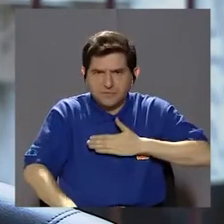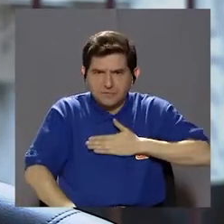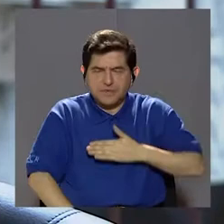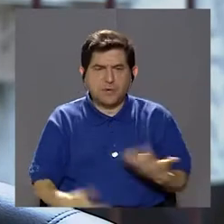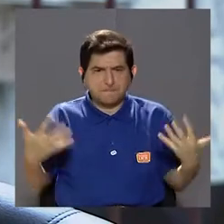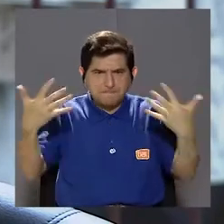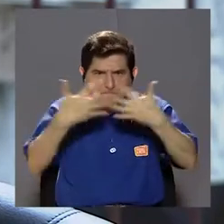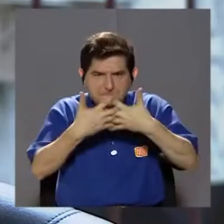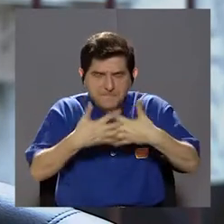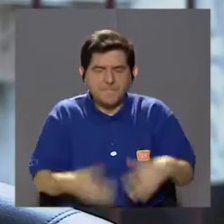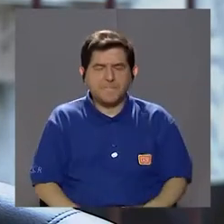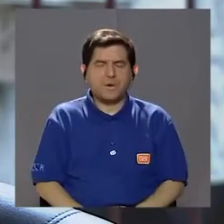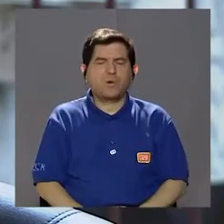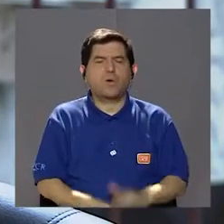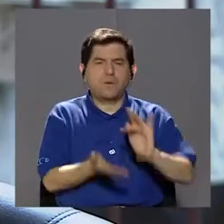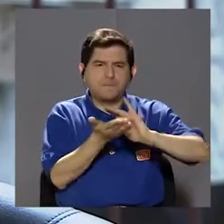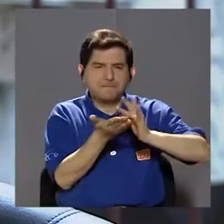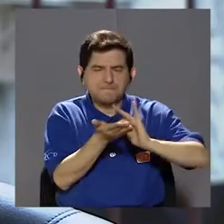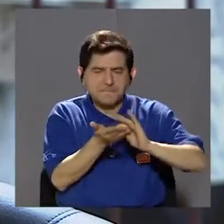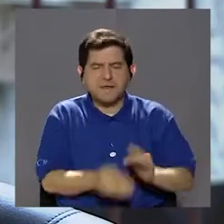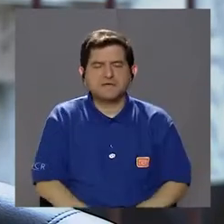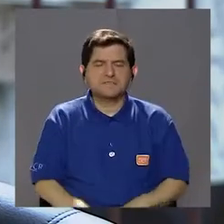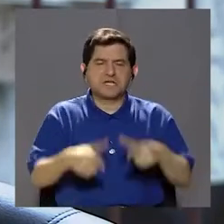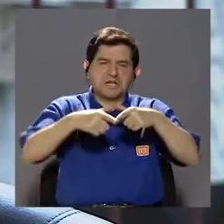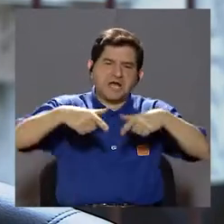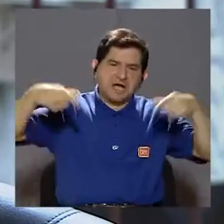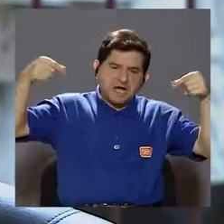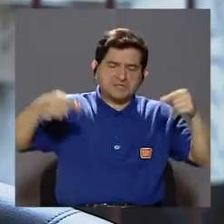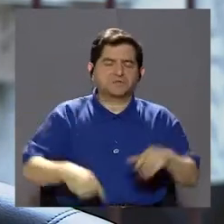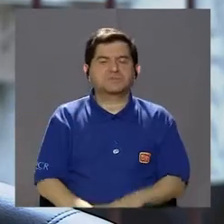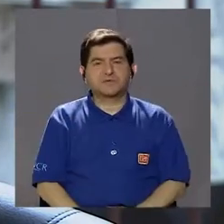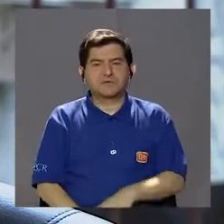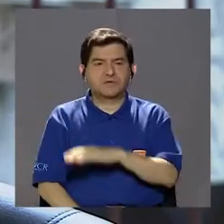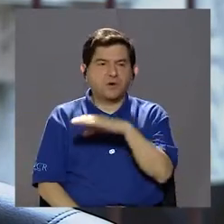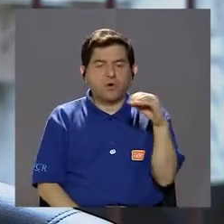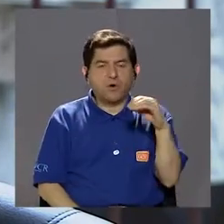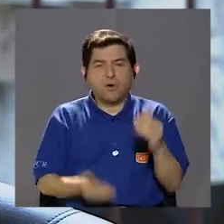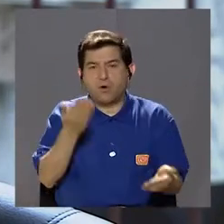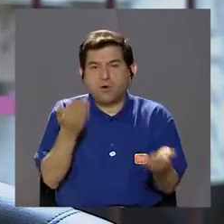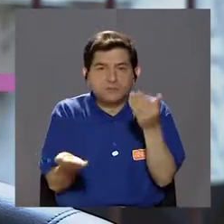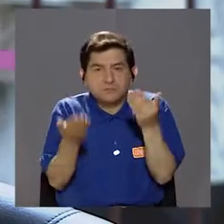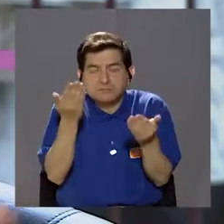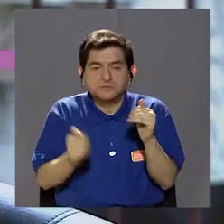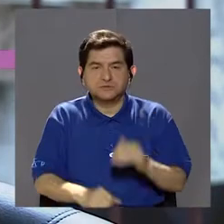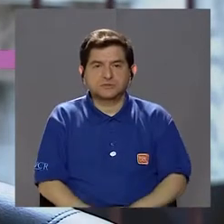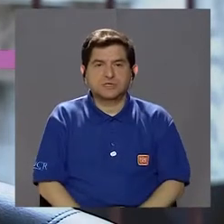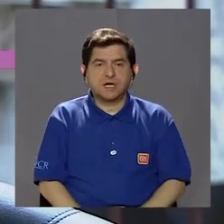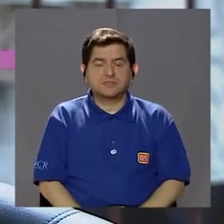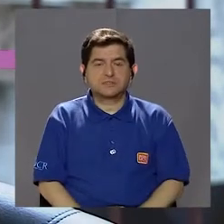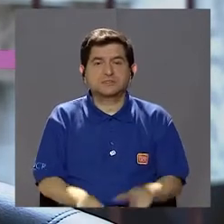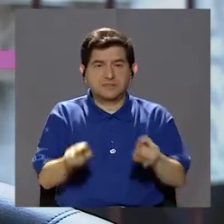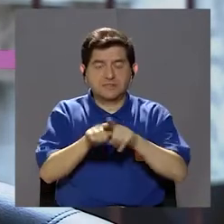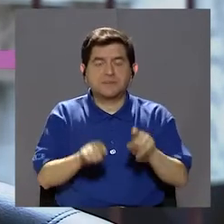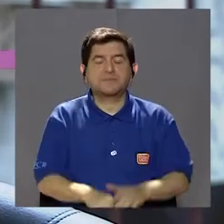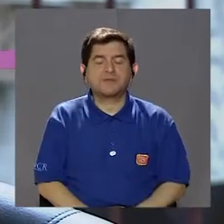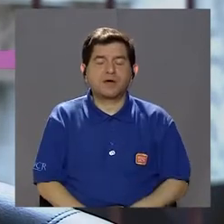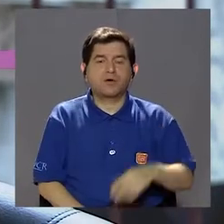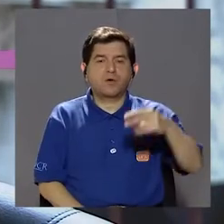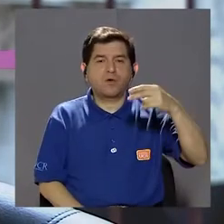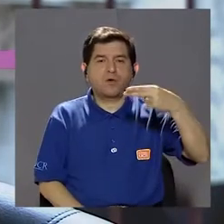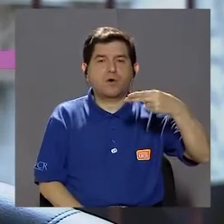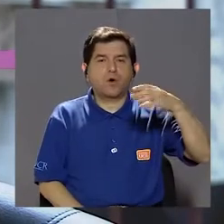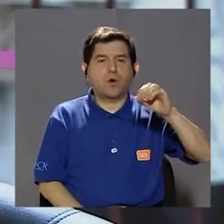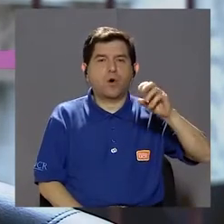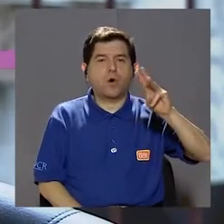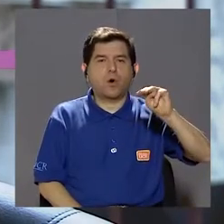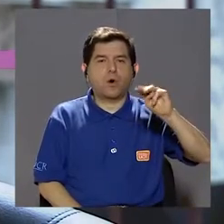caso, digamos mío, que lo combinamos con medicina alternativa, ya sea medicina japonesa o shaktsu, e incluso como homeopatía se puede